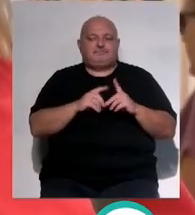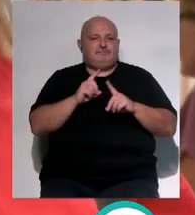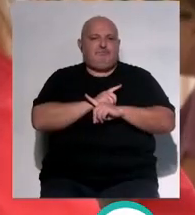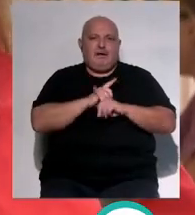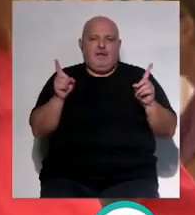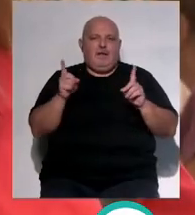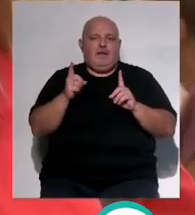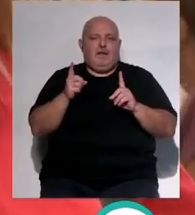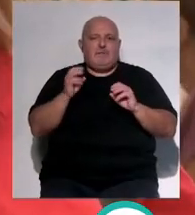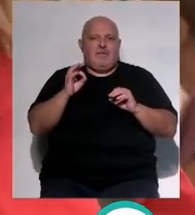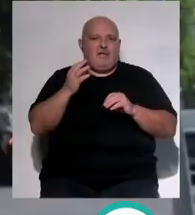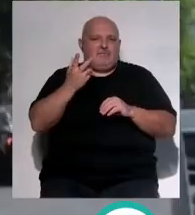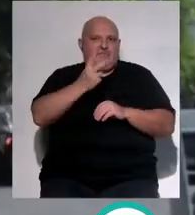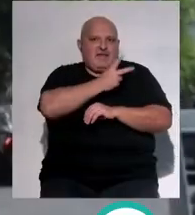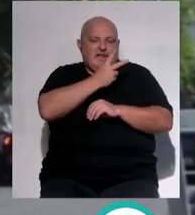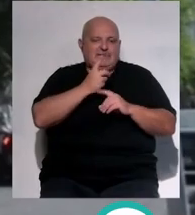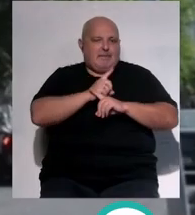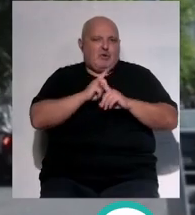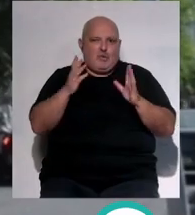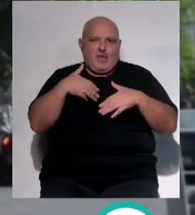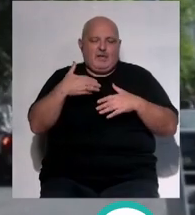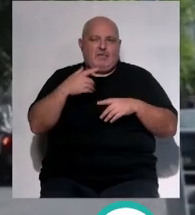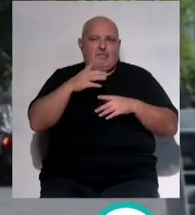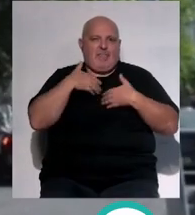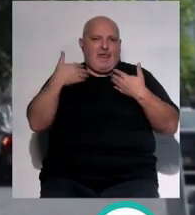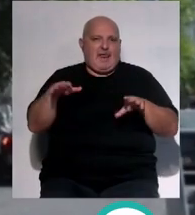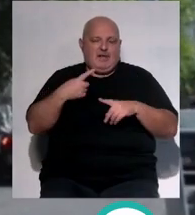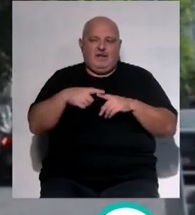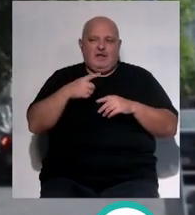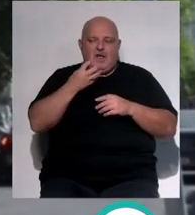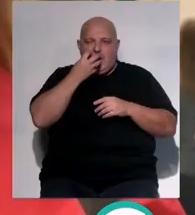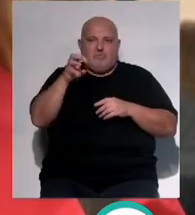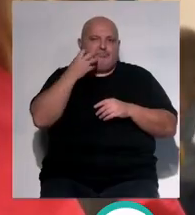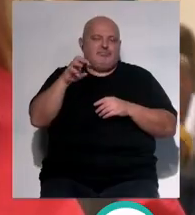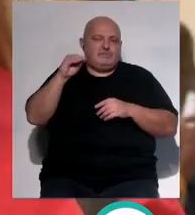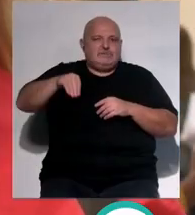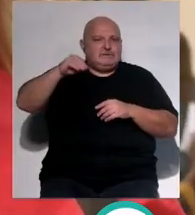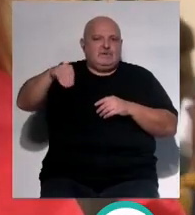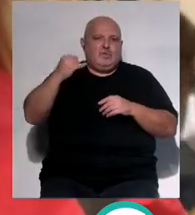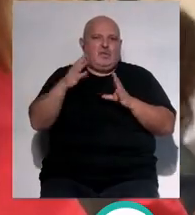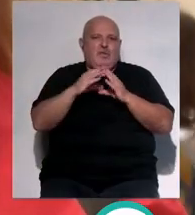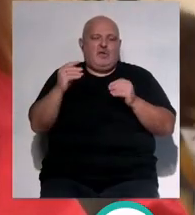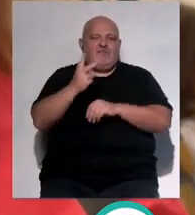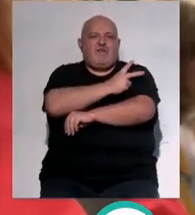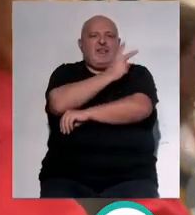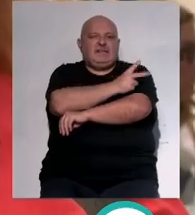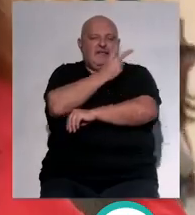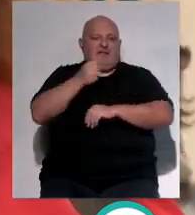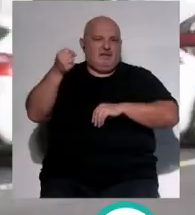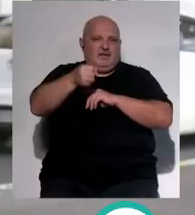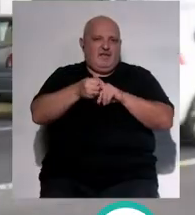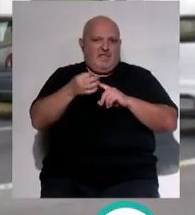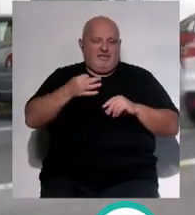hay ningún tipo de medida disuasoria entonces ellos campan a sus anchas en la madrugada estamos reclamando desde hace muchísimo tiempo un vigilante de seguridad